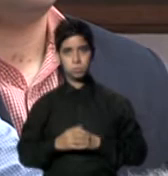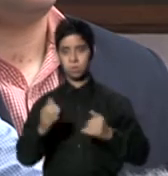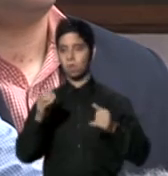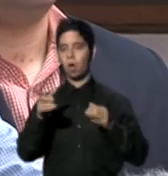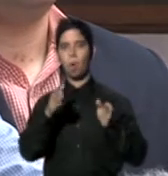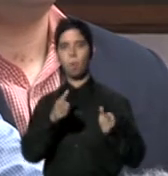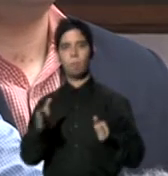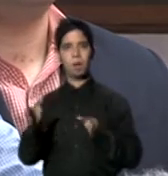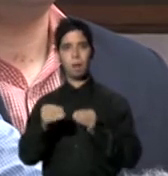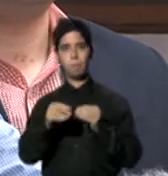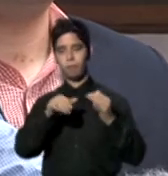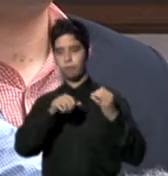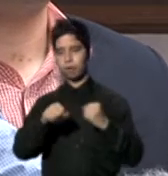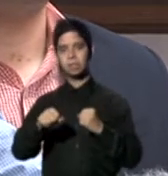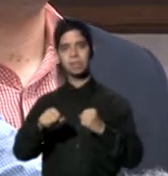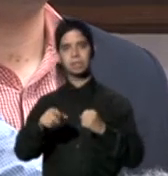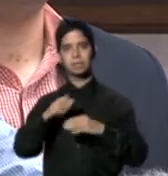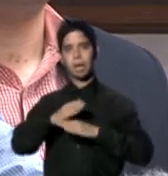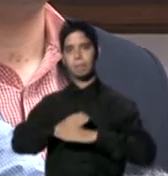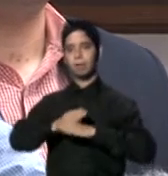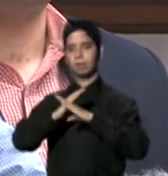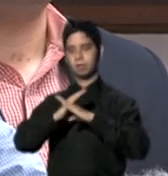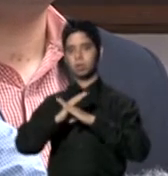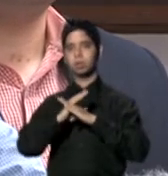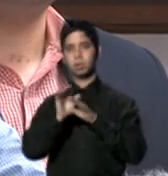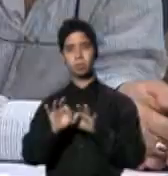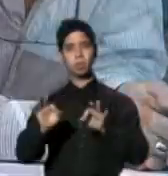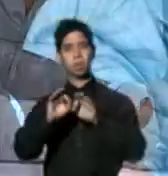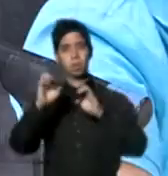más agresivo de prevención y educación.